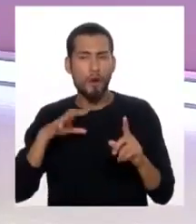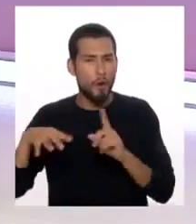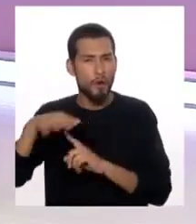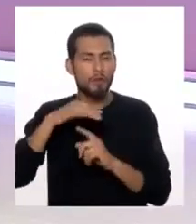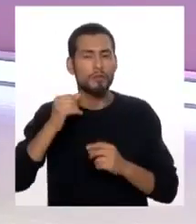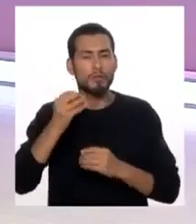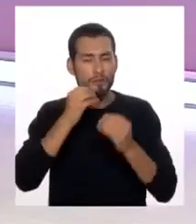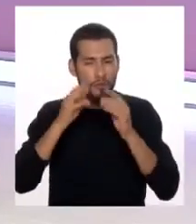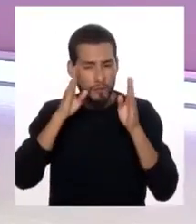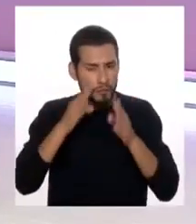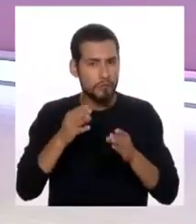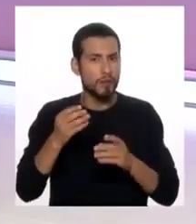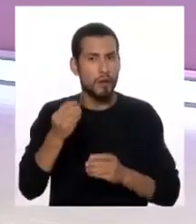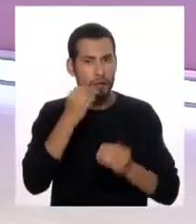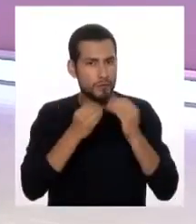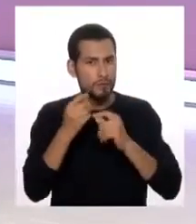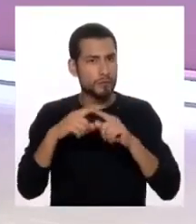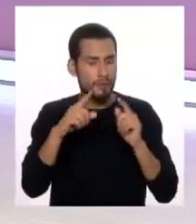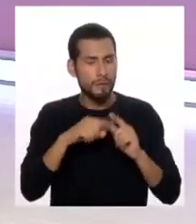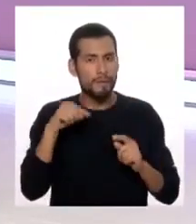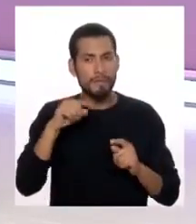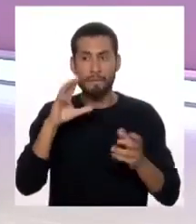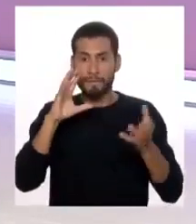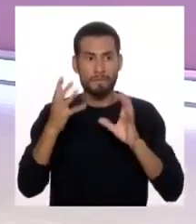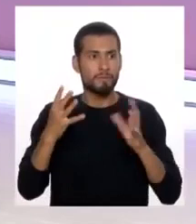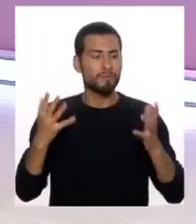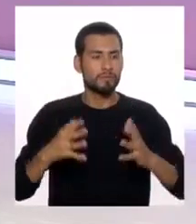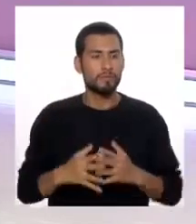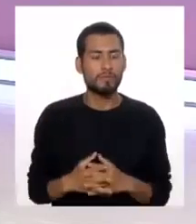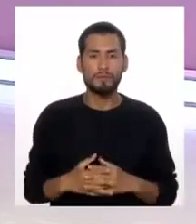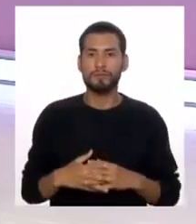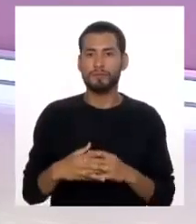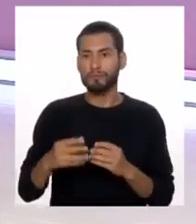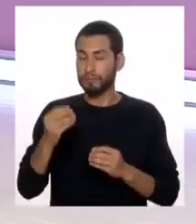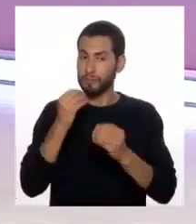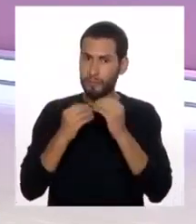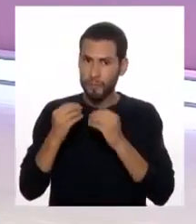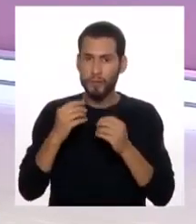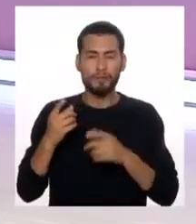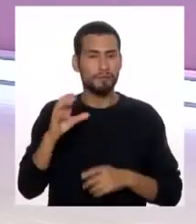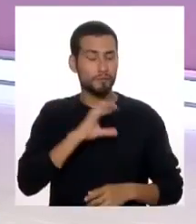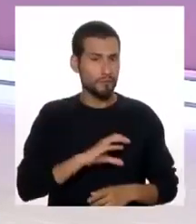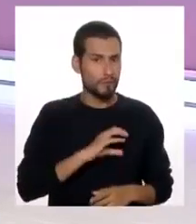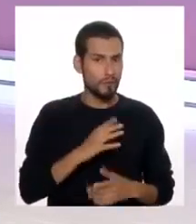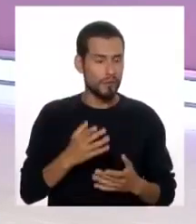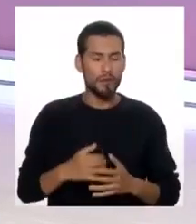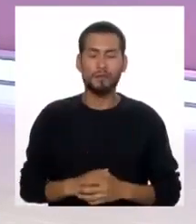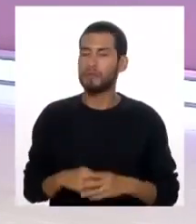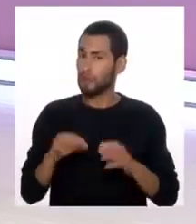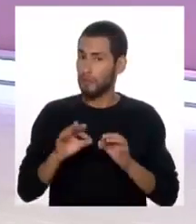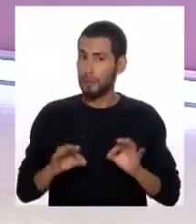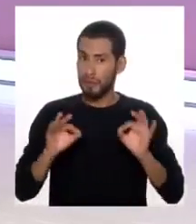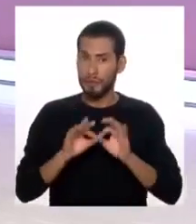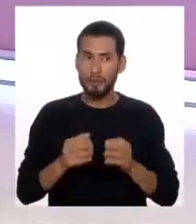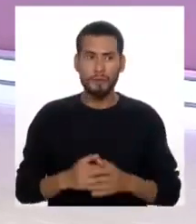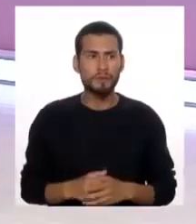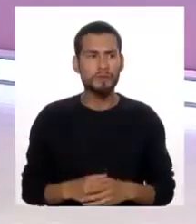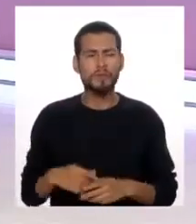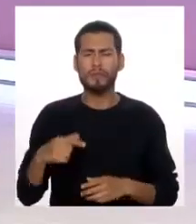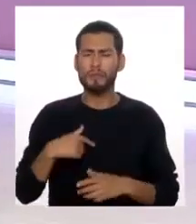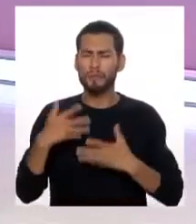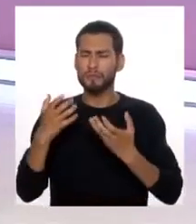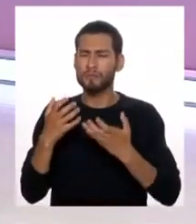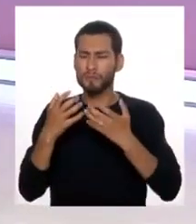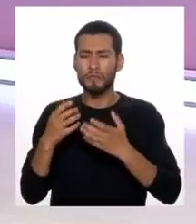la visión alimentaria, obviamente de los trastornos de la alimentación, de la conducta, que son tan importantes. Yo